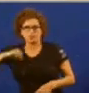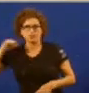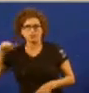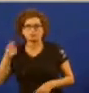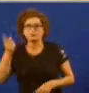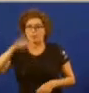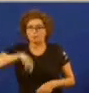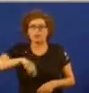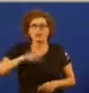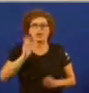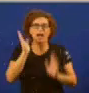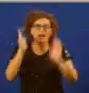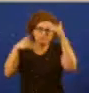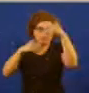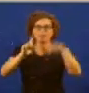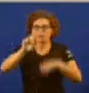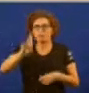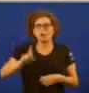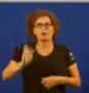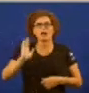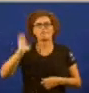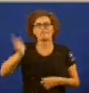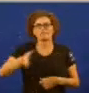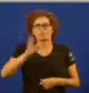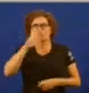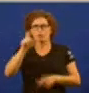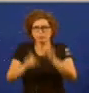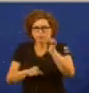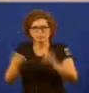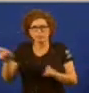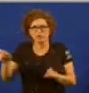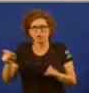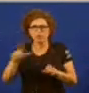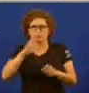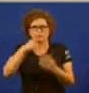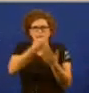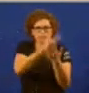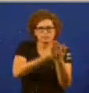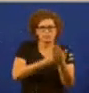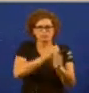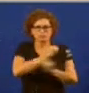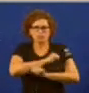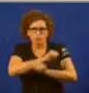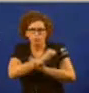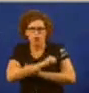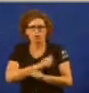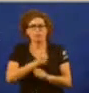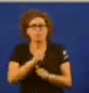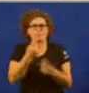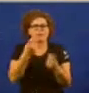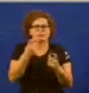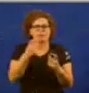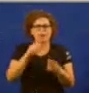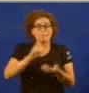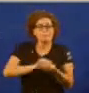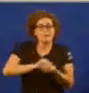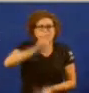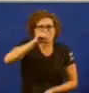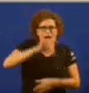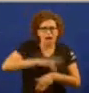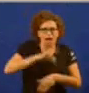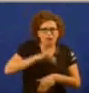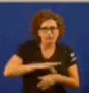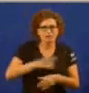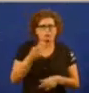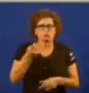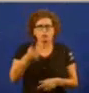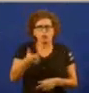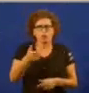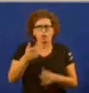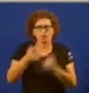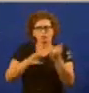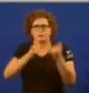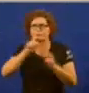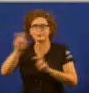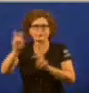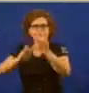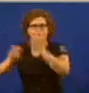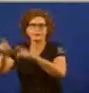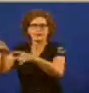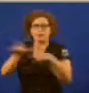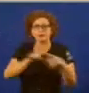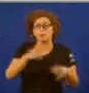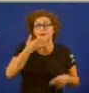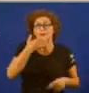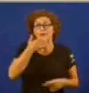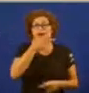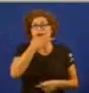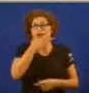Rajoy é con xa súa pero o que imperdoar o que non lle perdoarán nunca os galegos e as galegas e que permita que desprecien